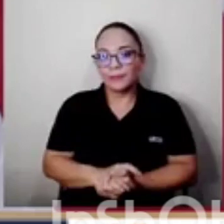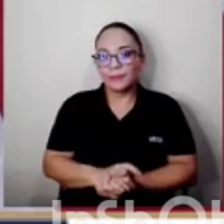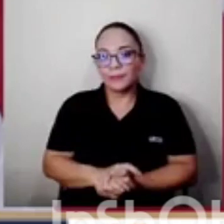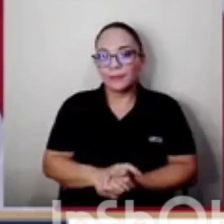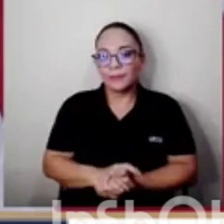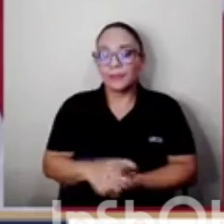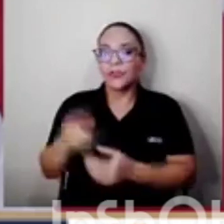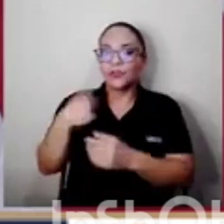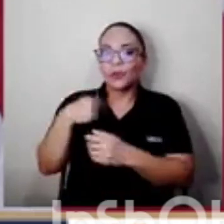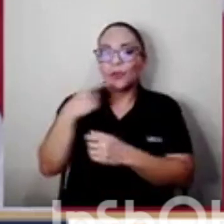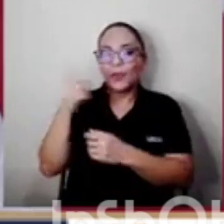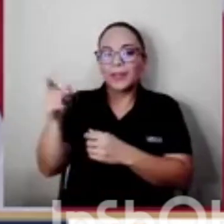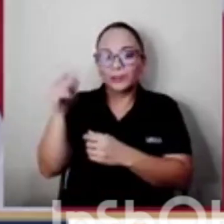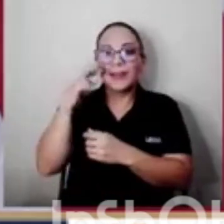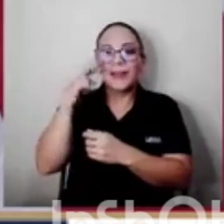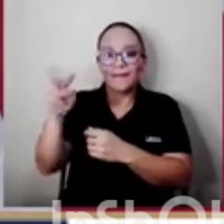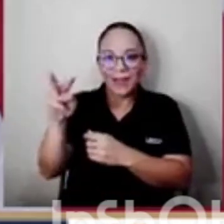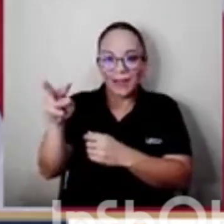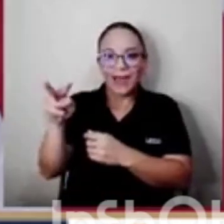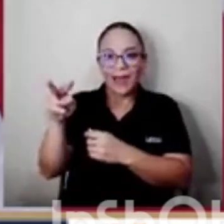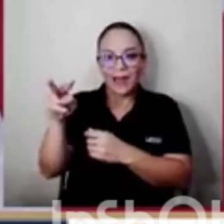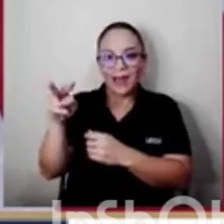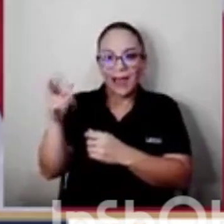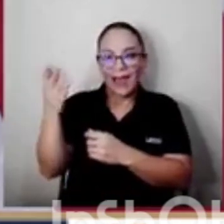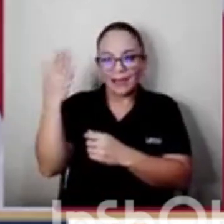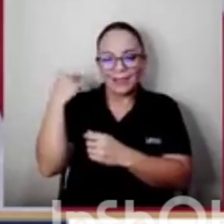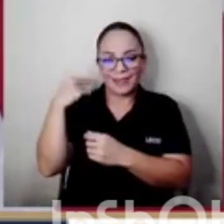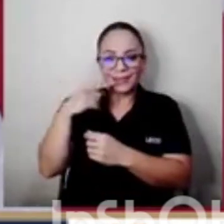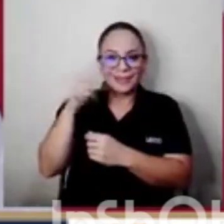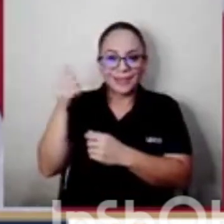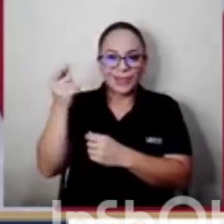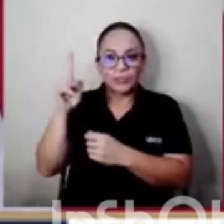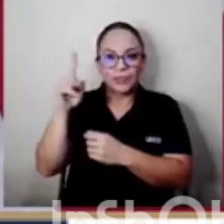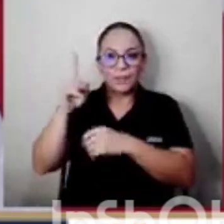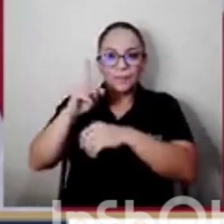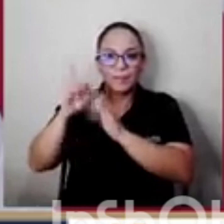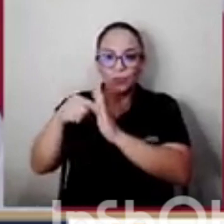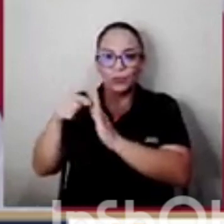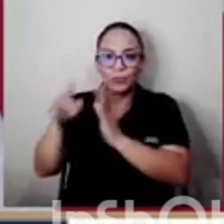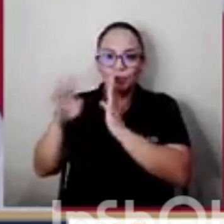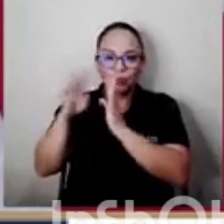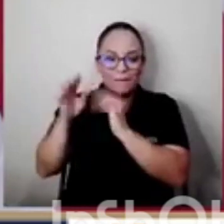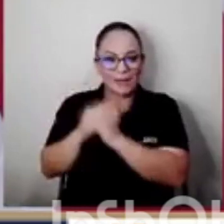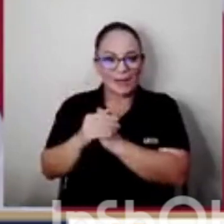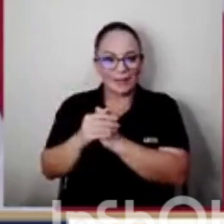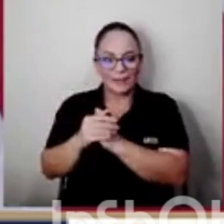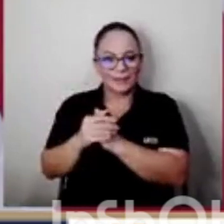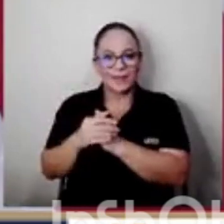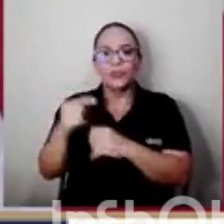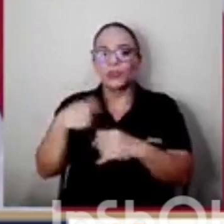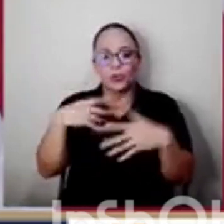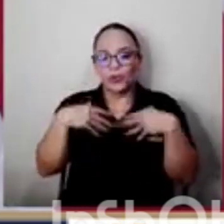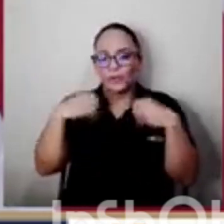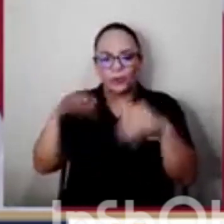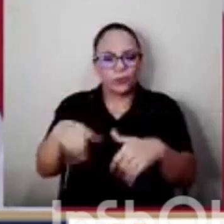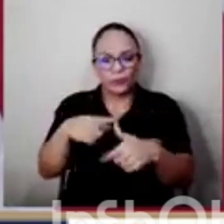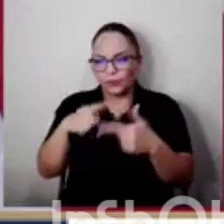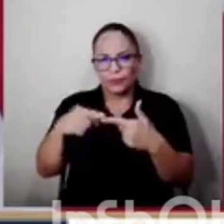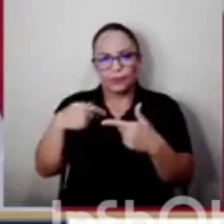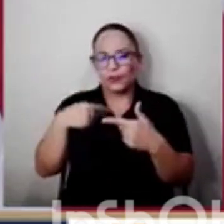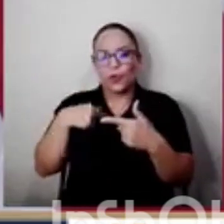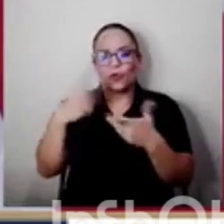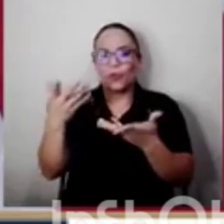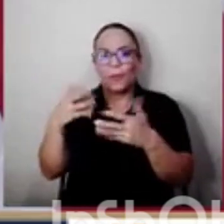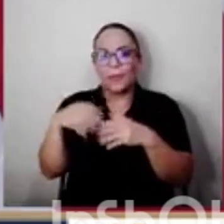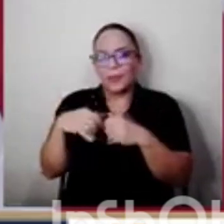principio, yo no renuncio, yo no me arrugo, yo no me doblo, yo no me quiebro